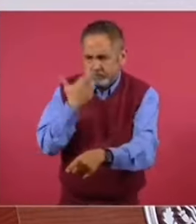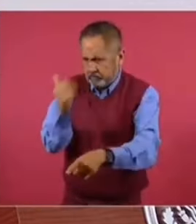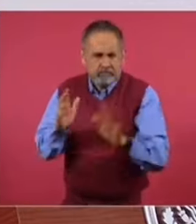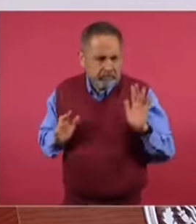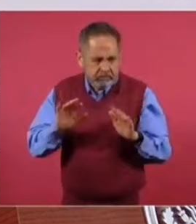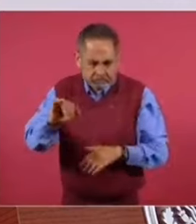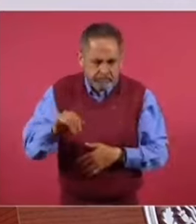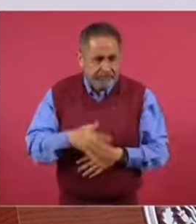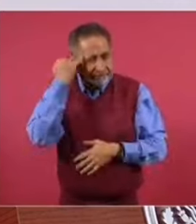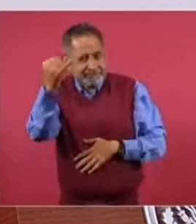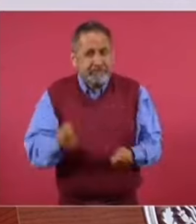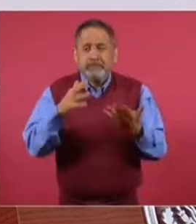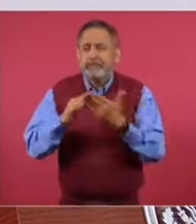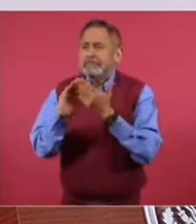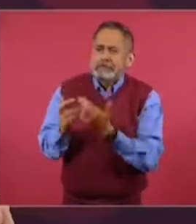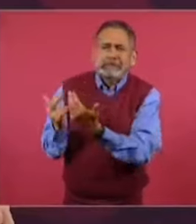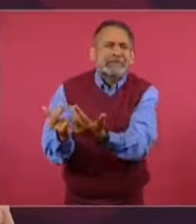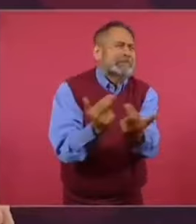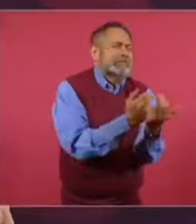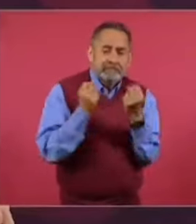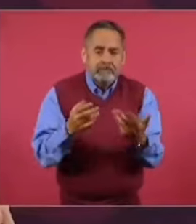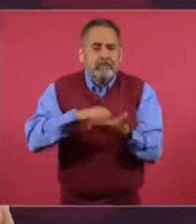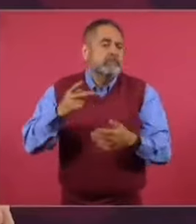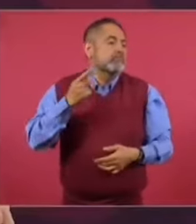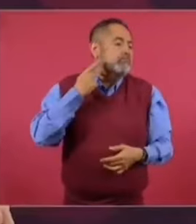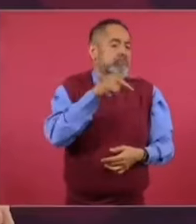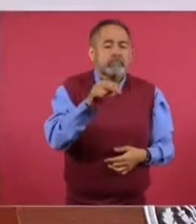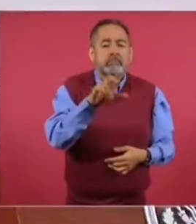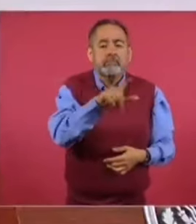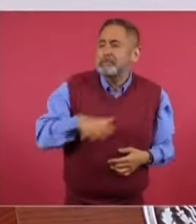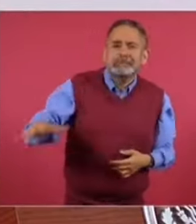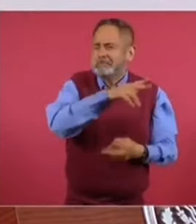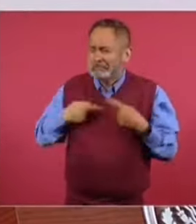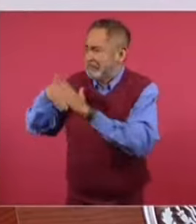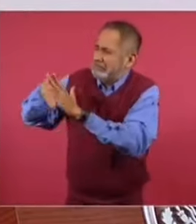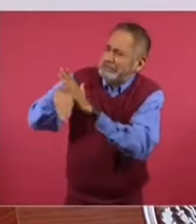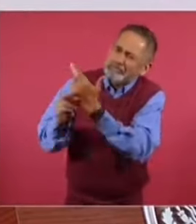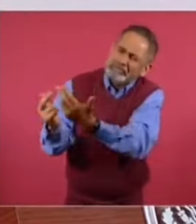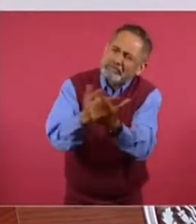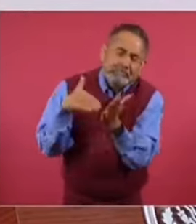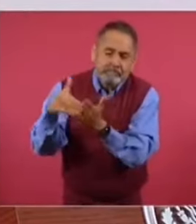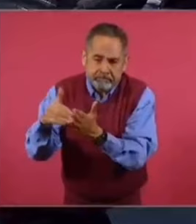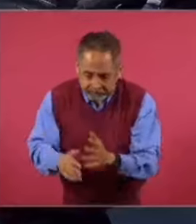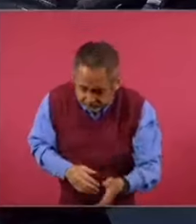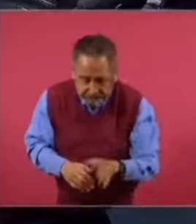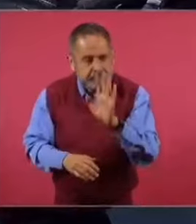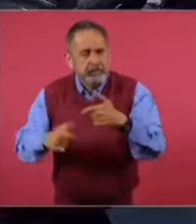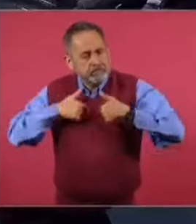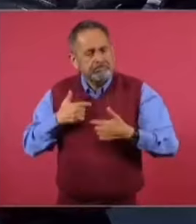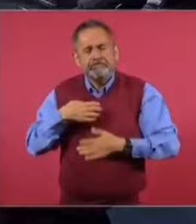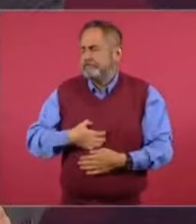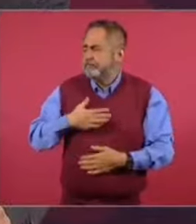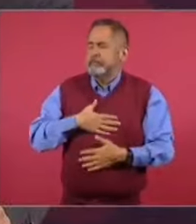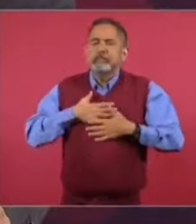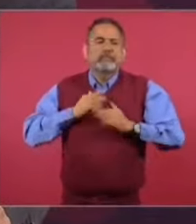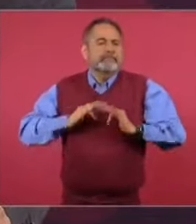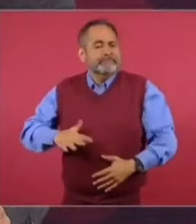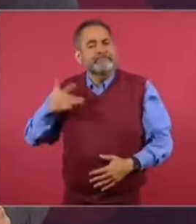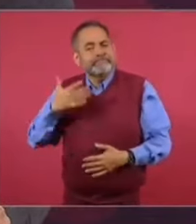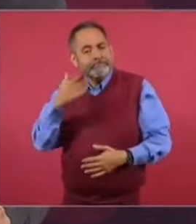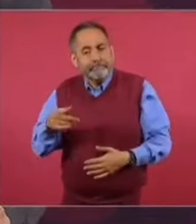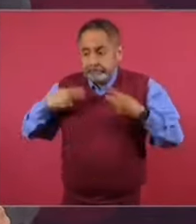razón. Imagínense cuántos damnificados por la política neoliberal. Millones. Pero me alegra, me estimula,